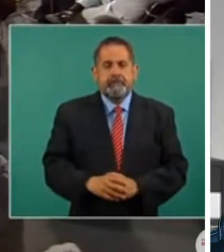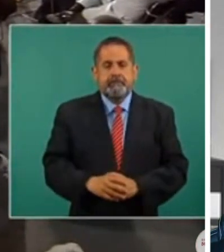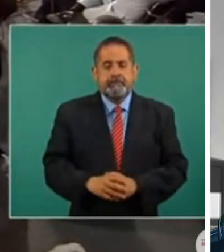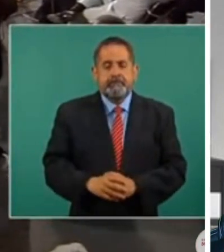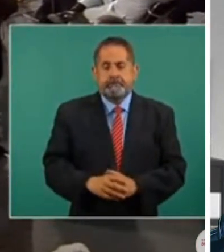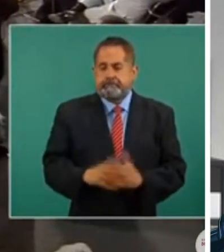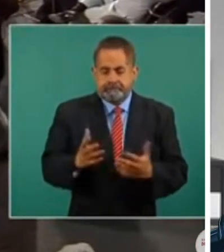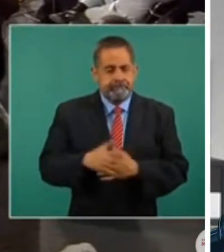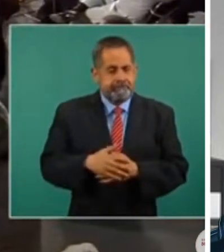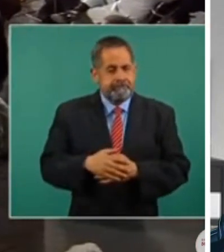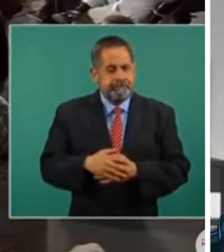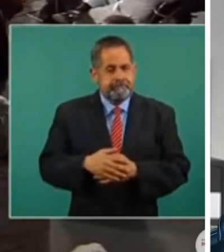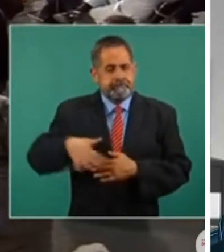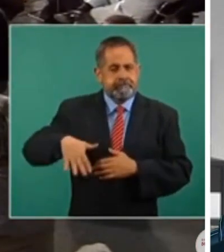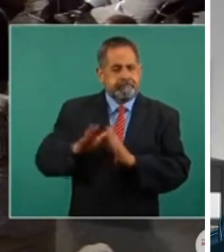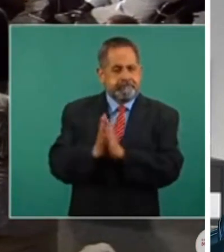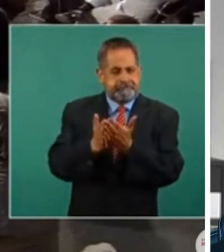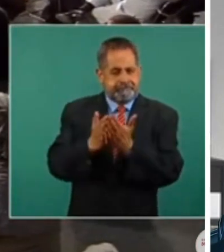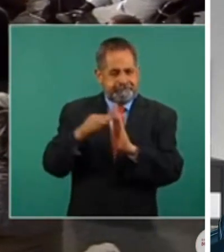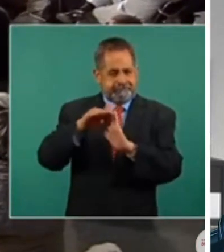Todo esto que estamos hablando, los libros.